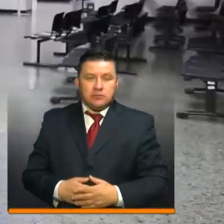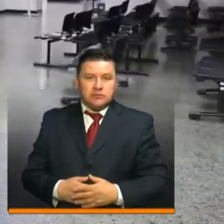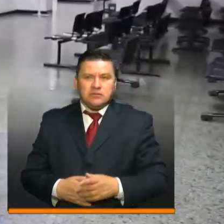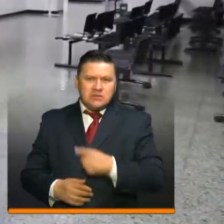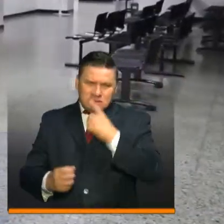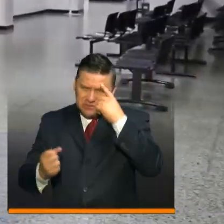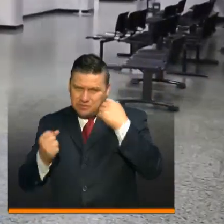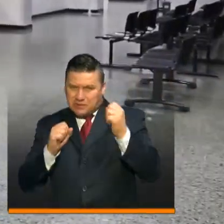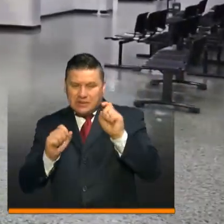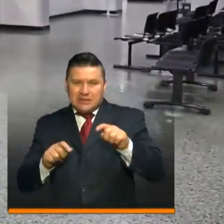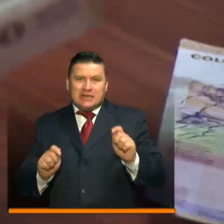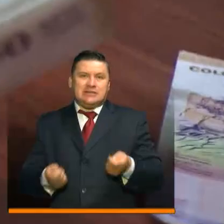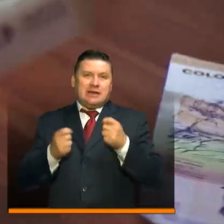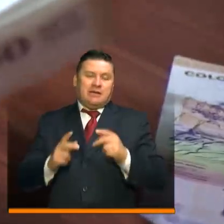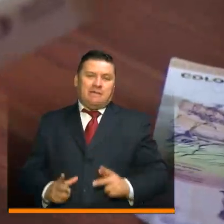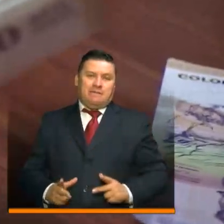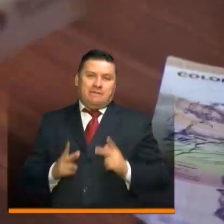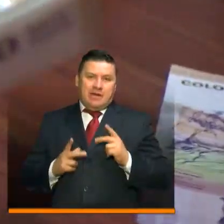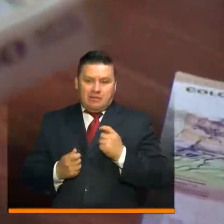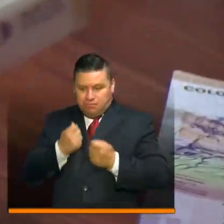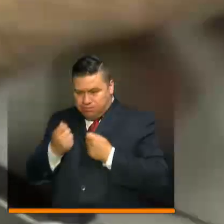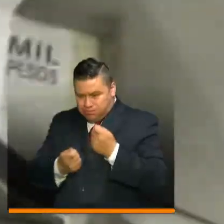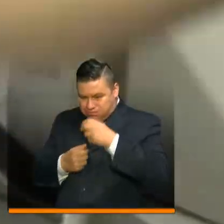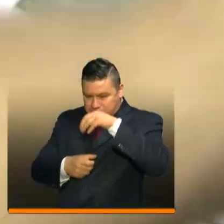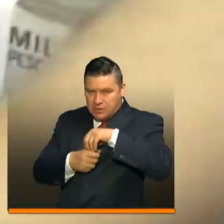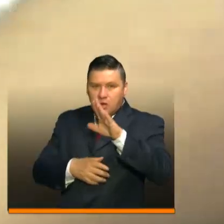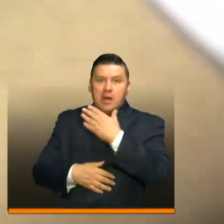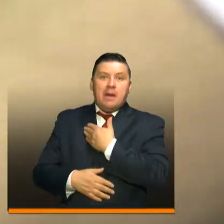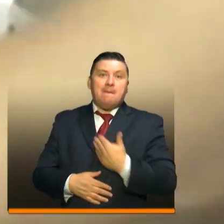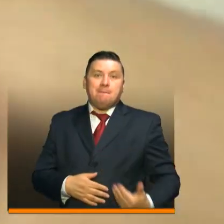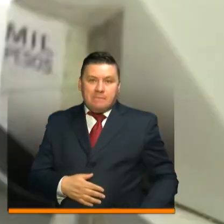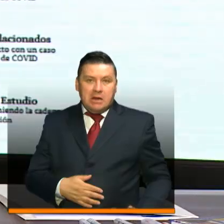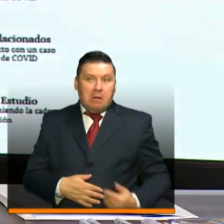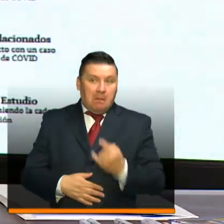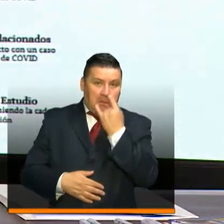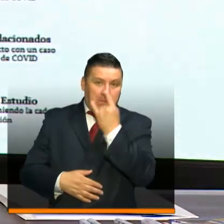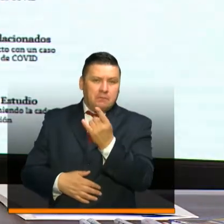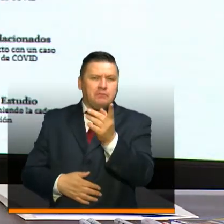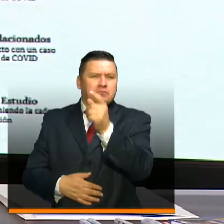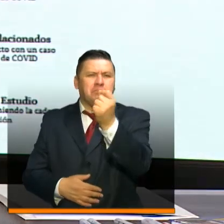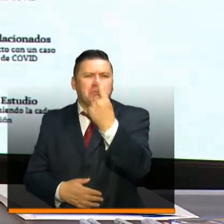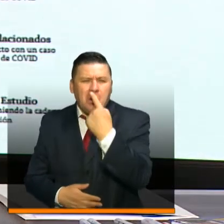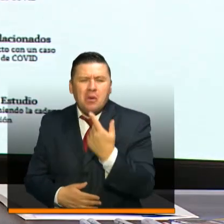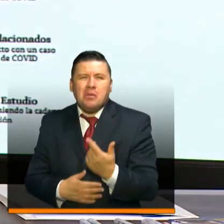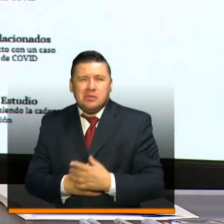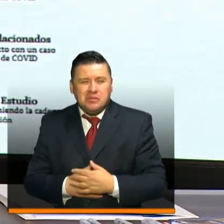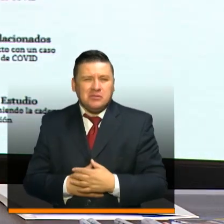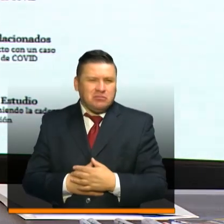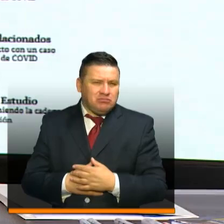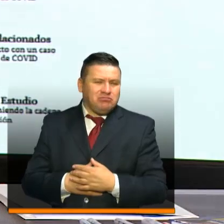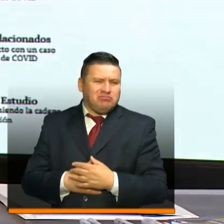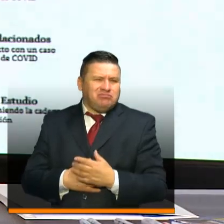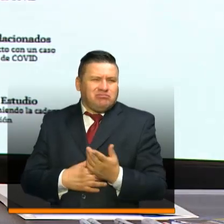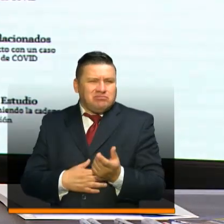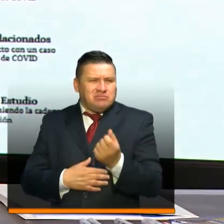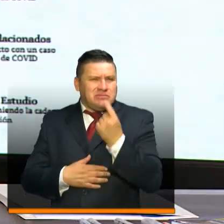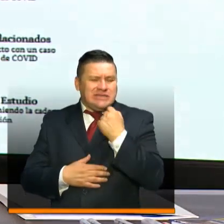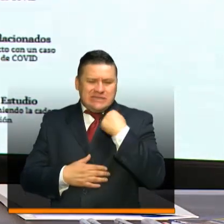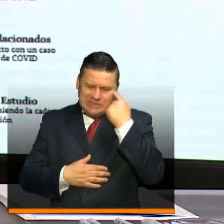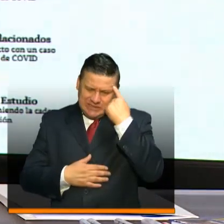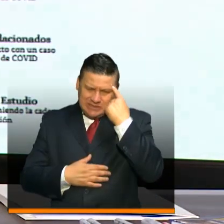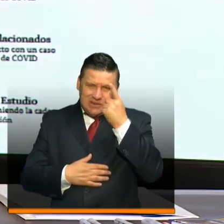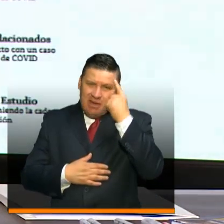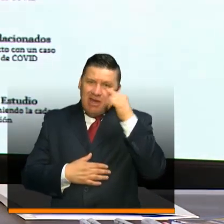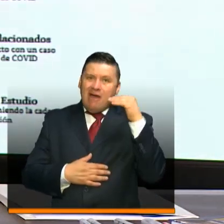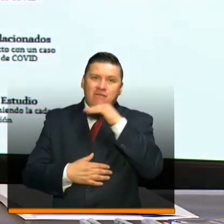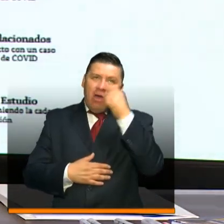la preocupación de salvar vidas o proteger la economía, el presidente fue enfático. Esa pregunta tiene que llevarnos a salir de